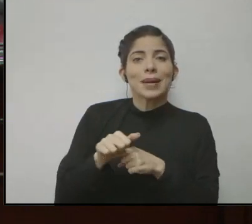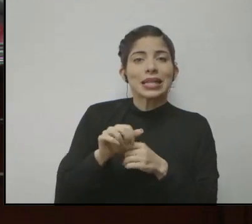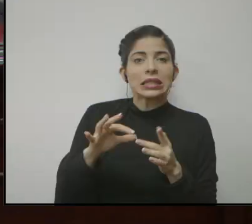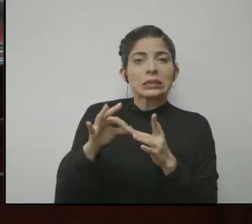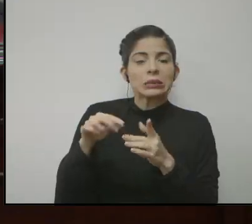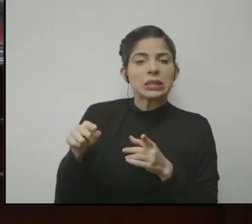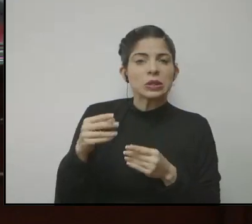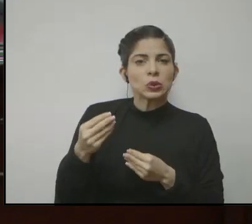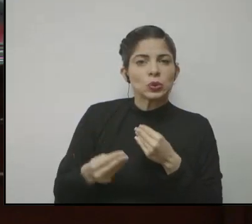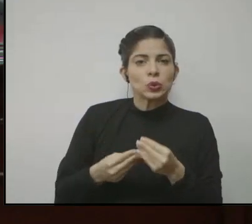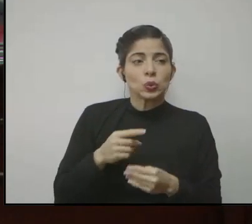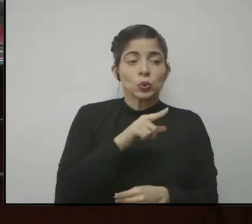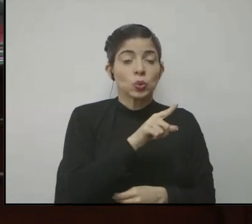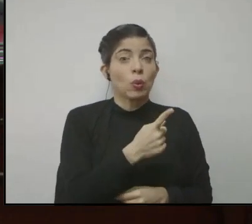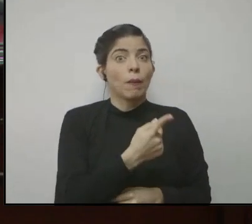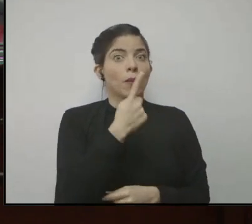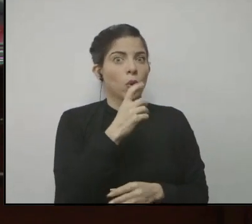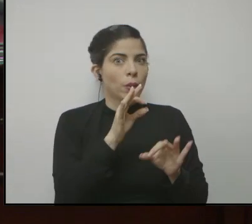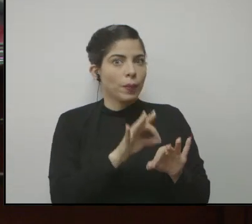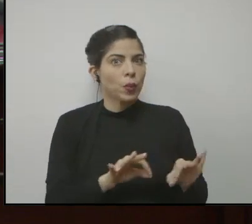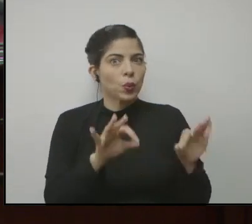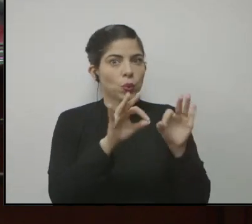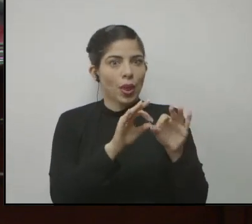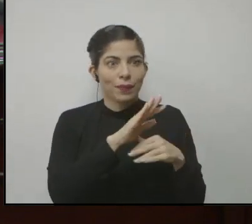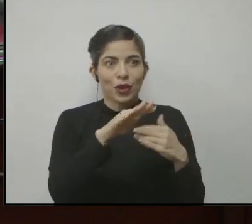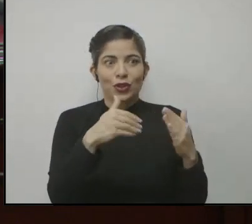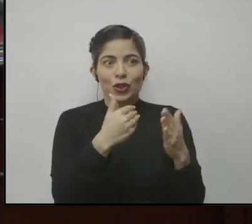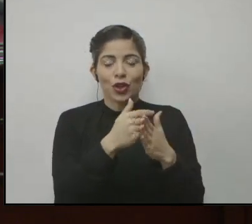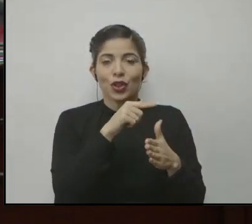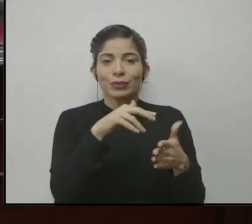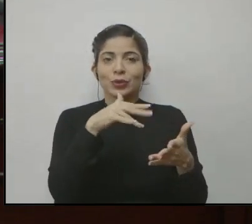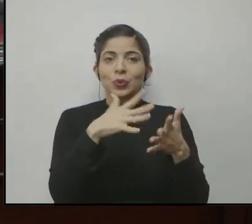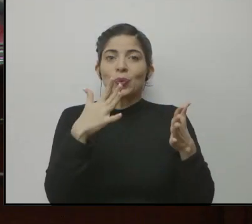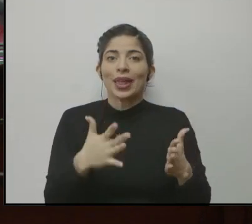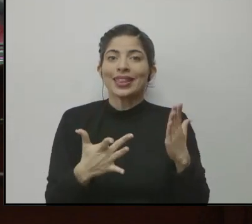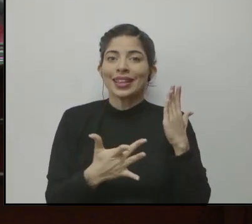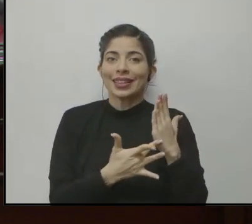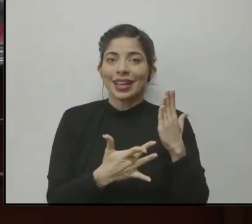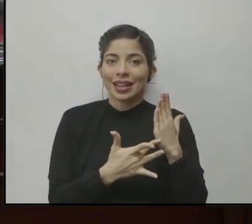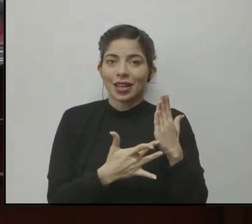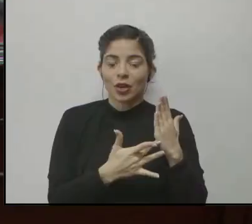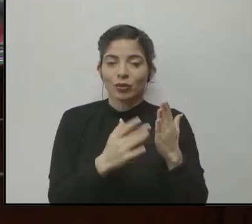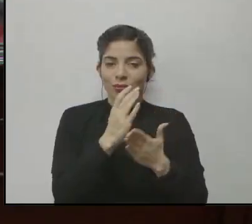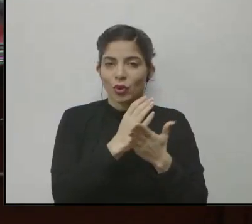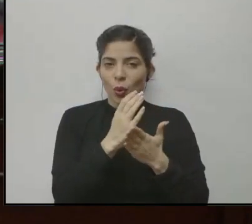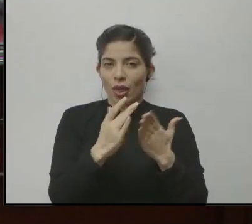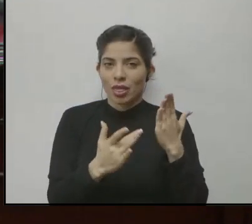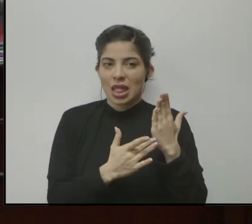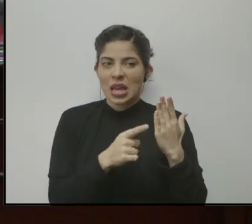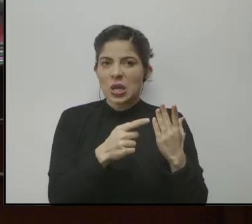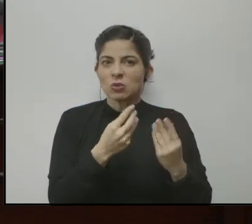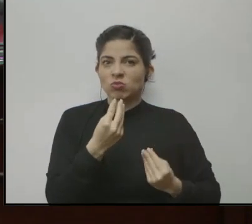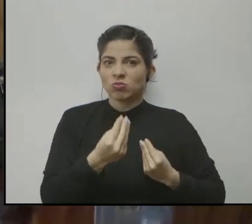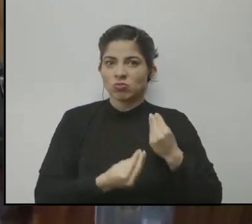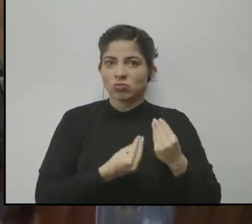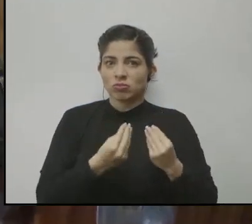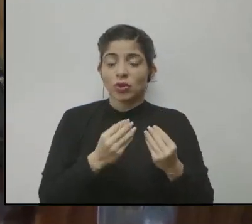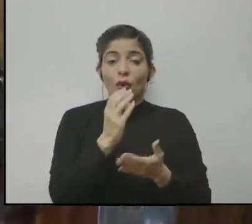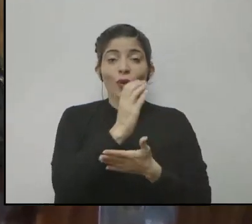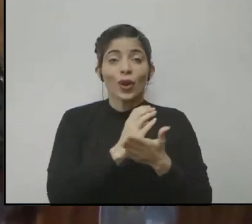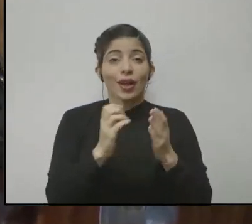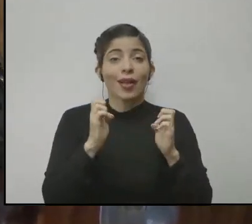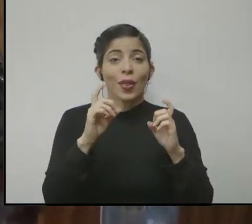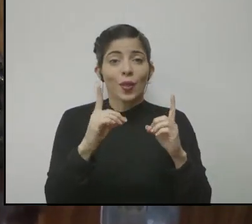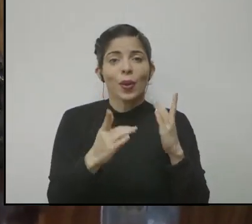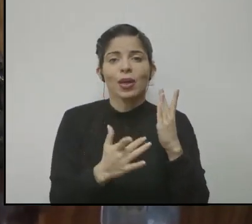Una pregunta muy, muy importante para toda esta población que está en los colegios de educación técnica. Los colegios de educación técnica